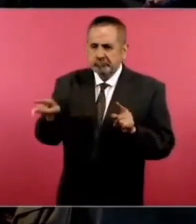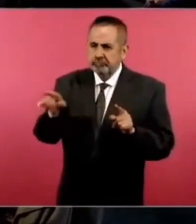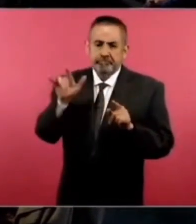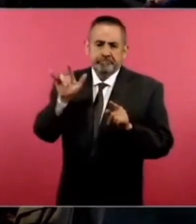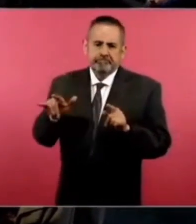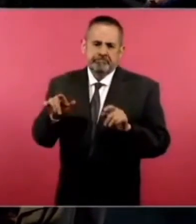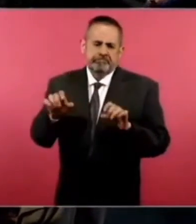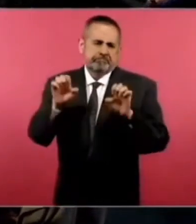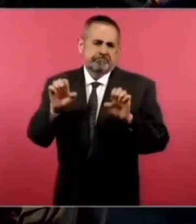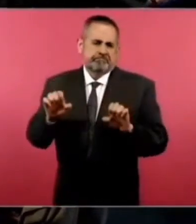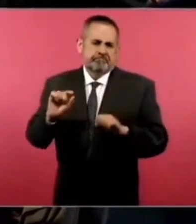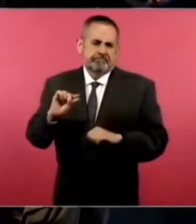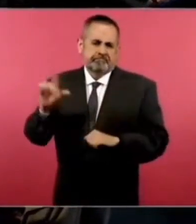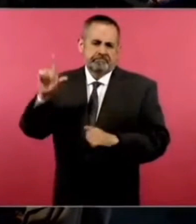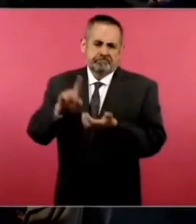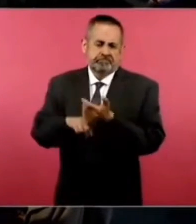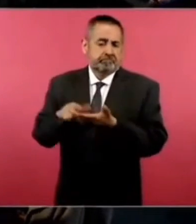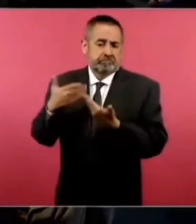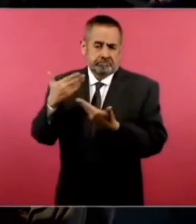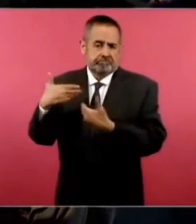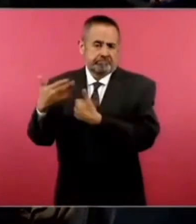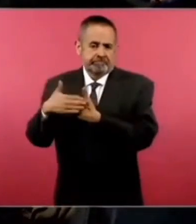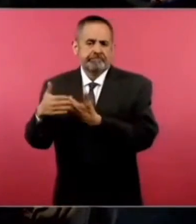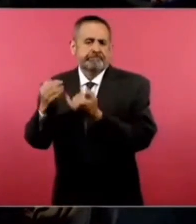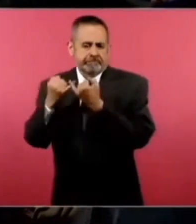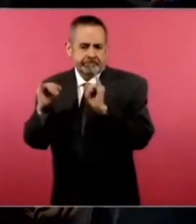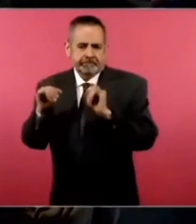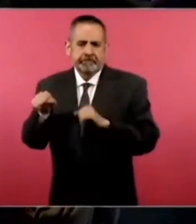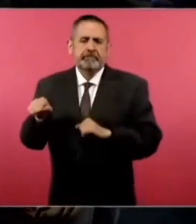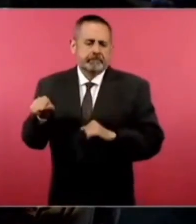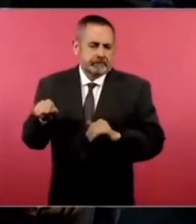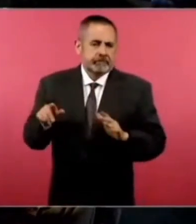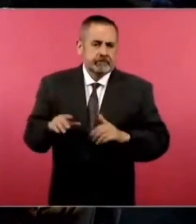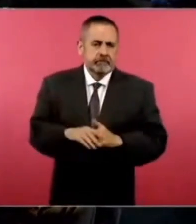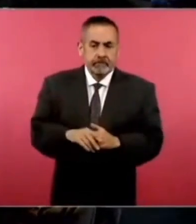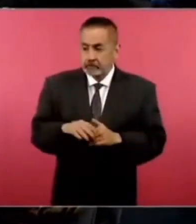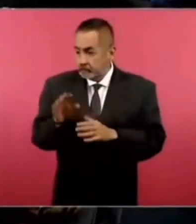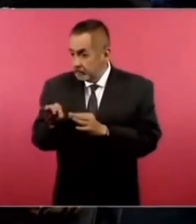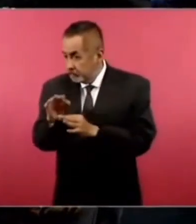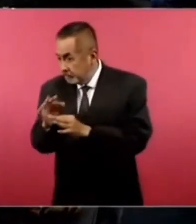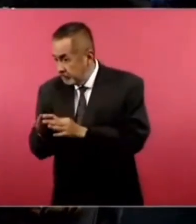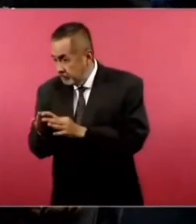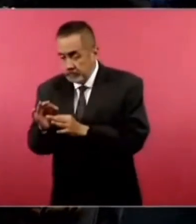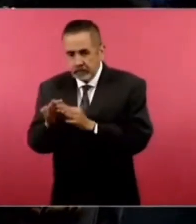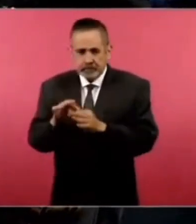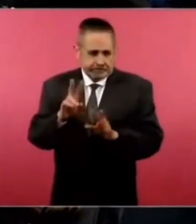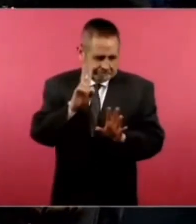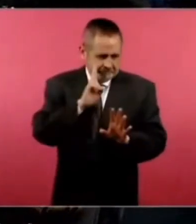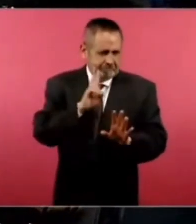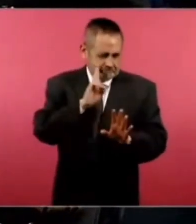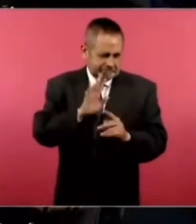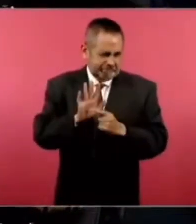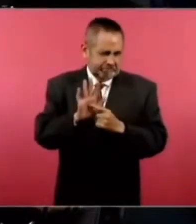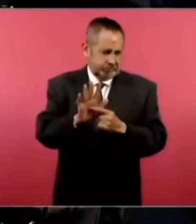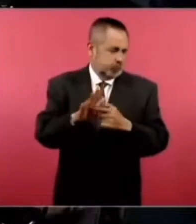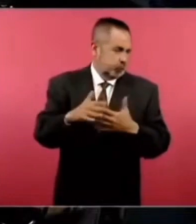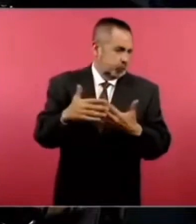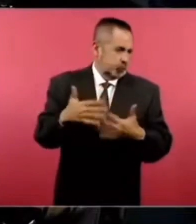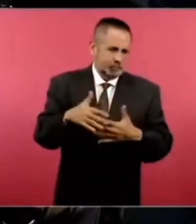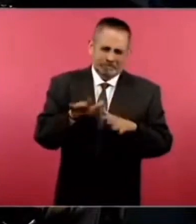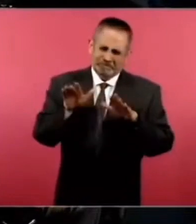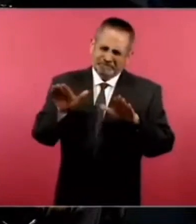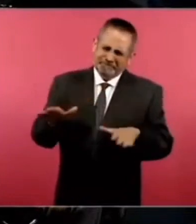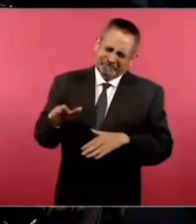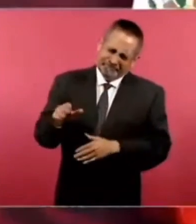primera, cuando esté terminado, van a ver qué